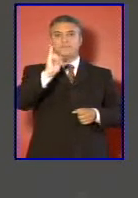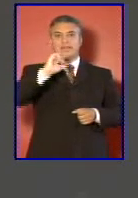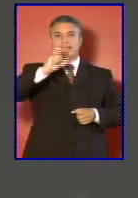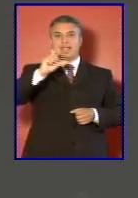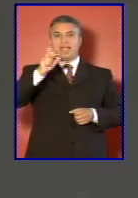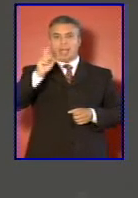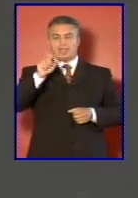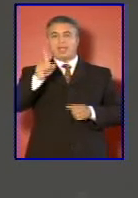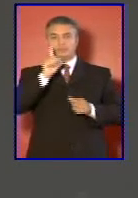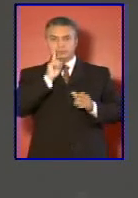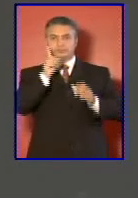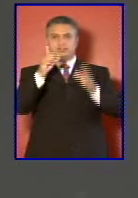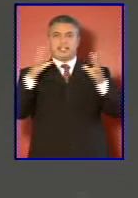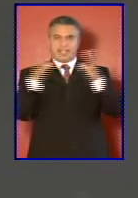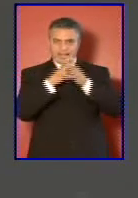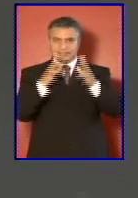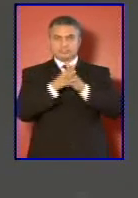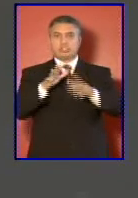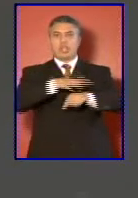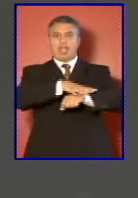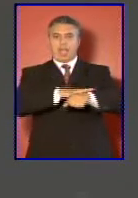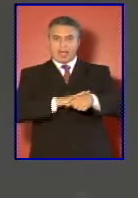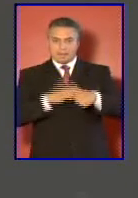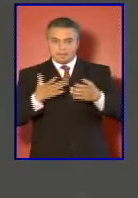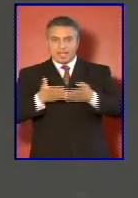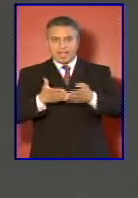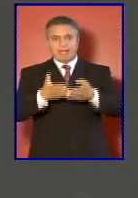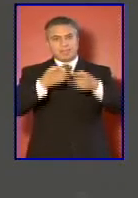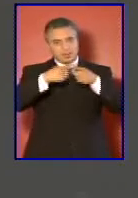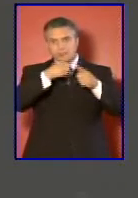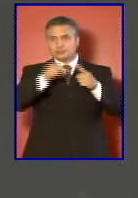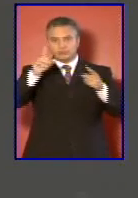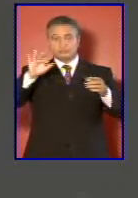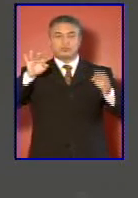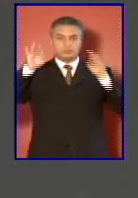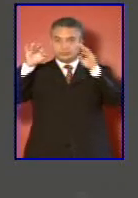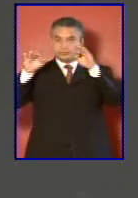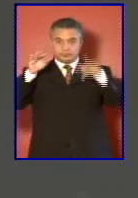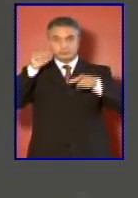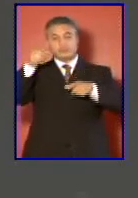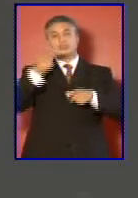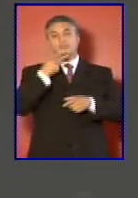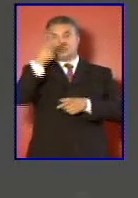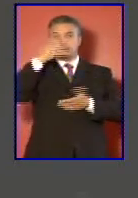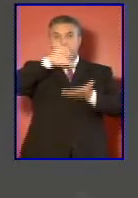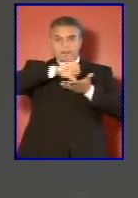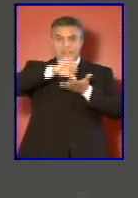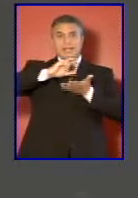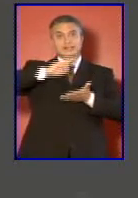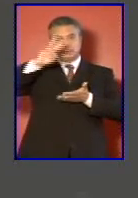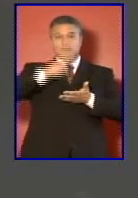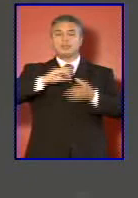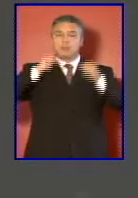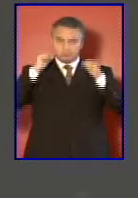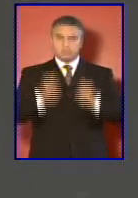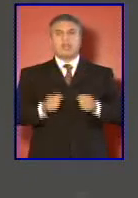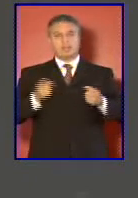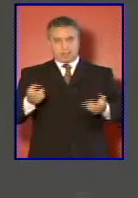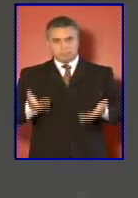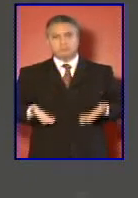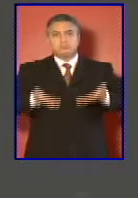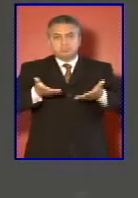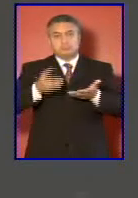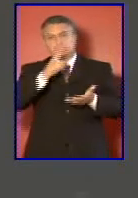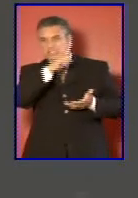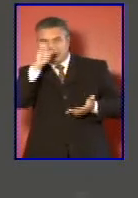por el ejército la armada y las fuerzas aéreas de ambos países y que podrá ser desplegada total o